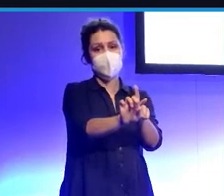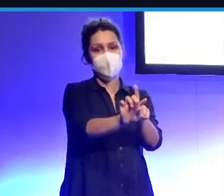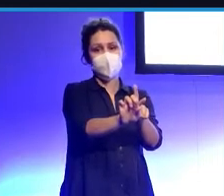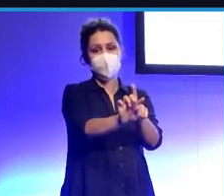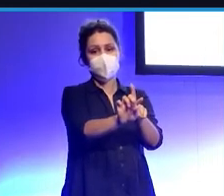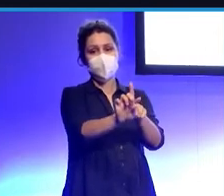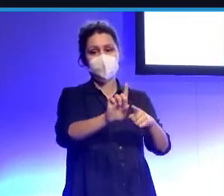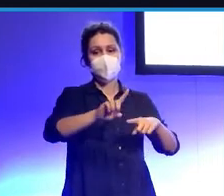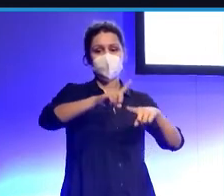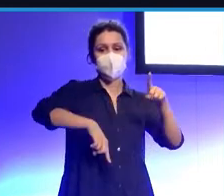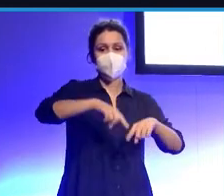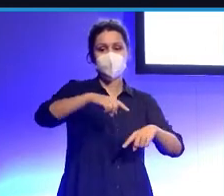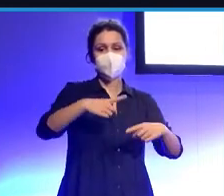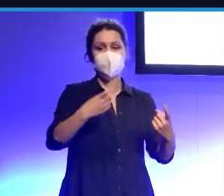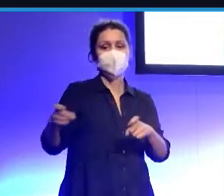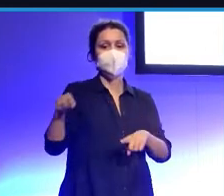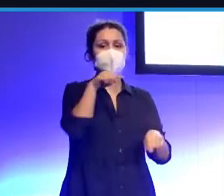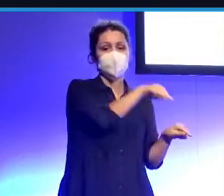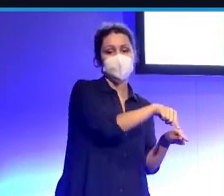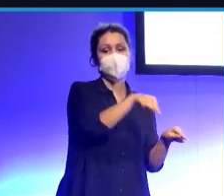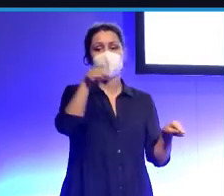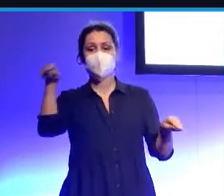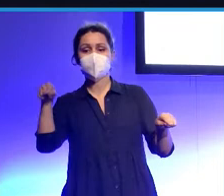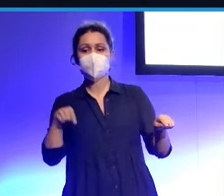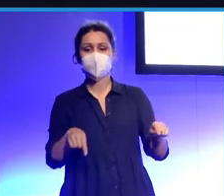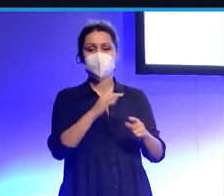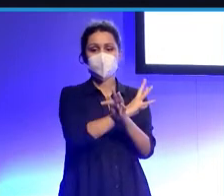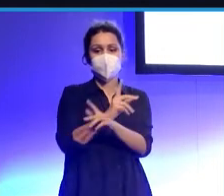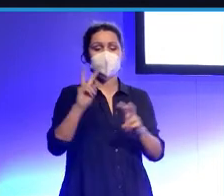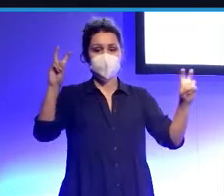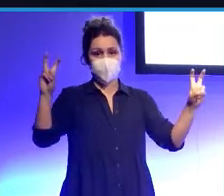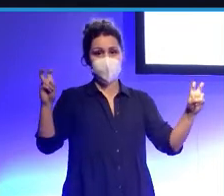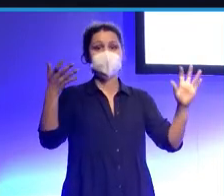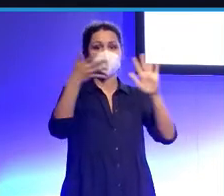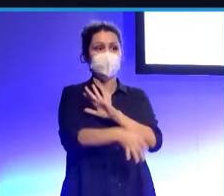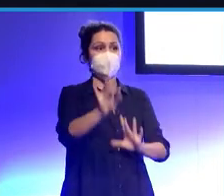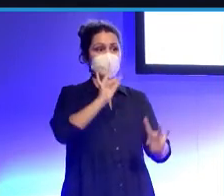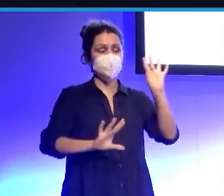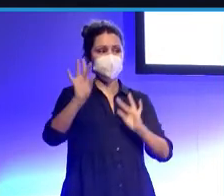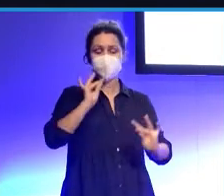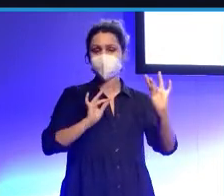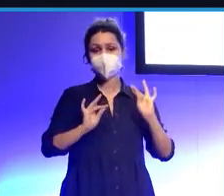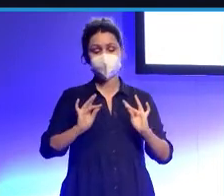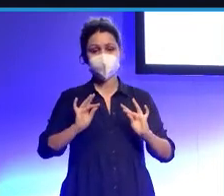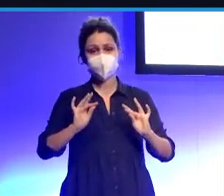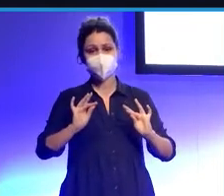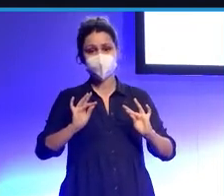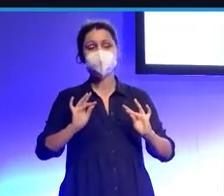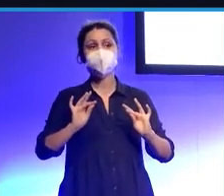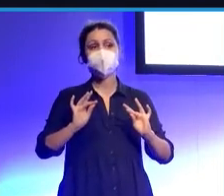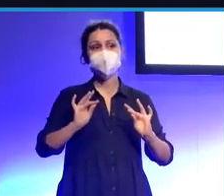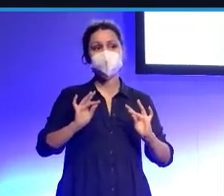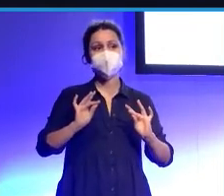necesito un jugador nuevo. Nosotros les damos una serie de opciones, ¿no? Todo esto viene de nuestros proveedores, que pasa por